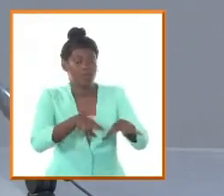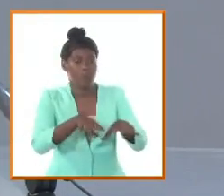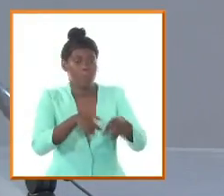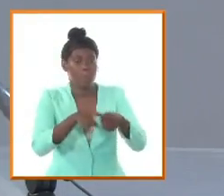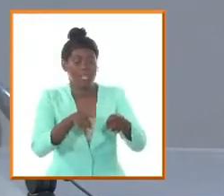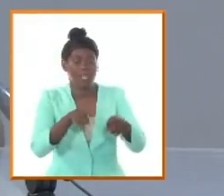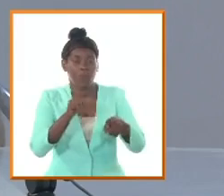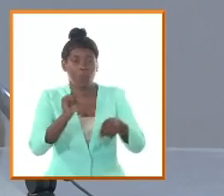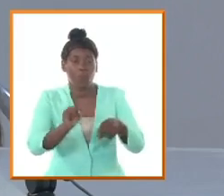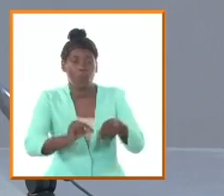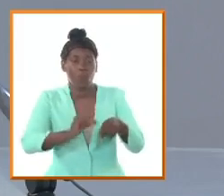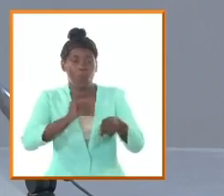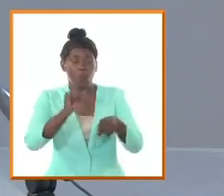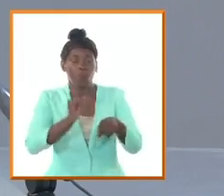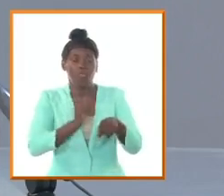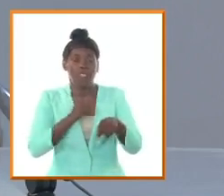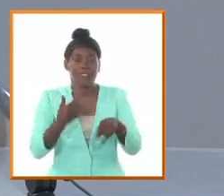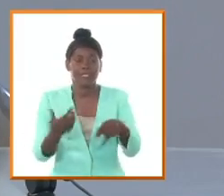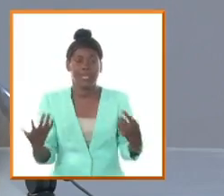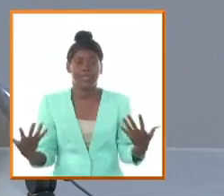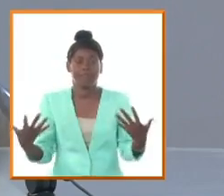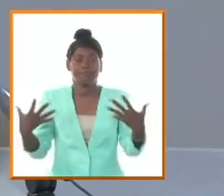atenuarse y no es